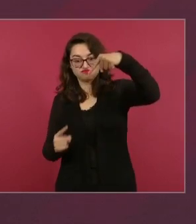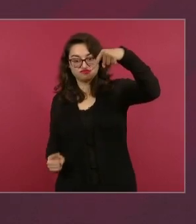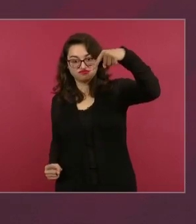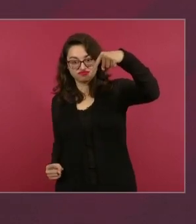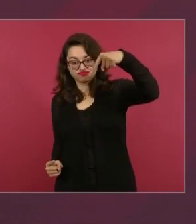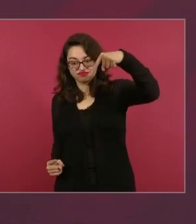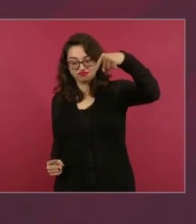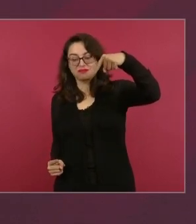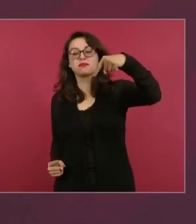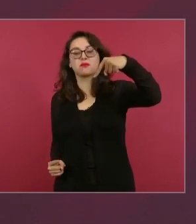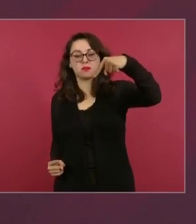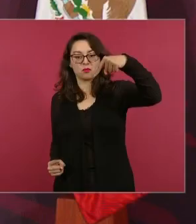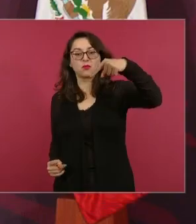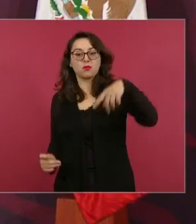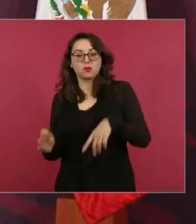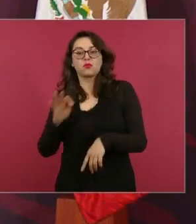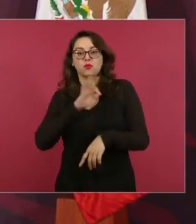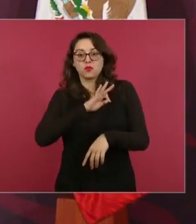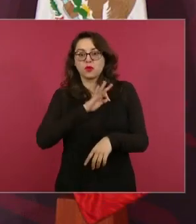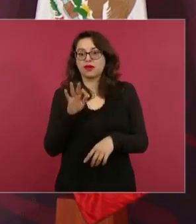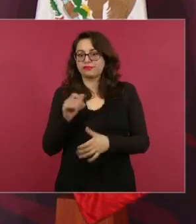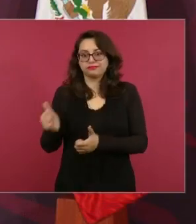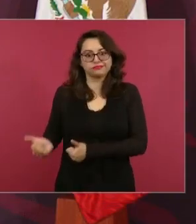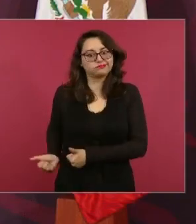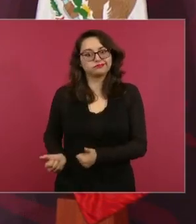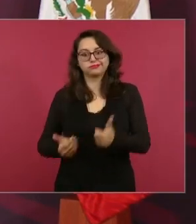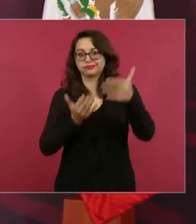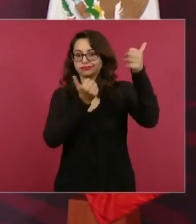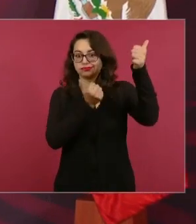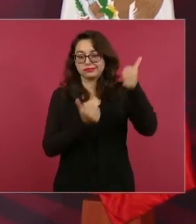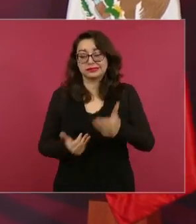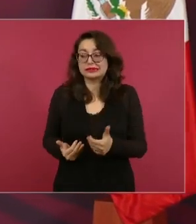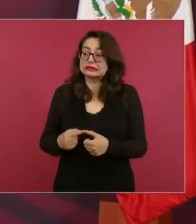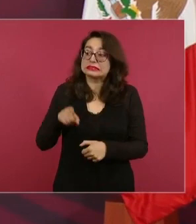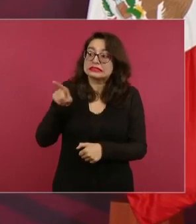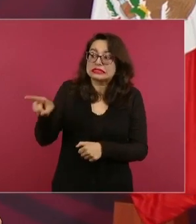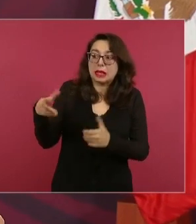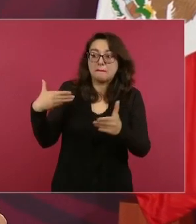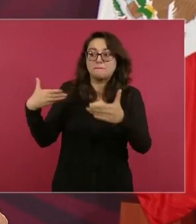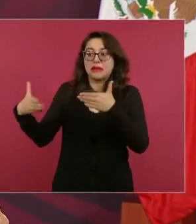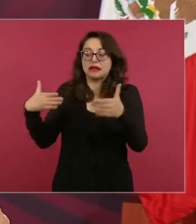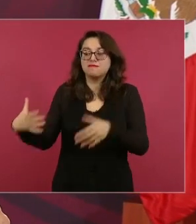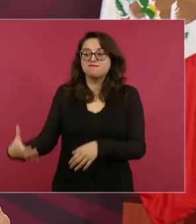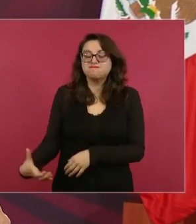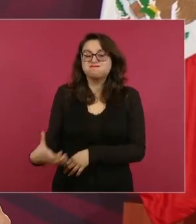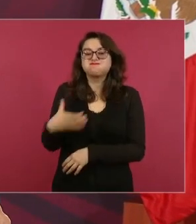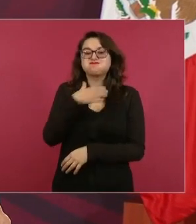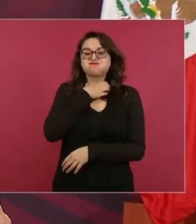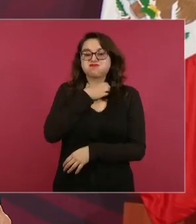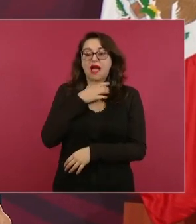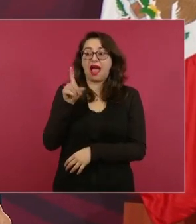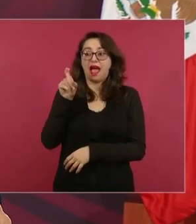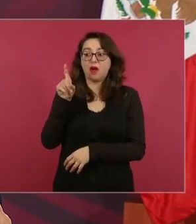espero que sea temporal lo deseo así de falta de agua